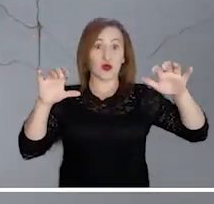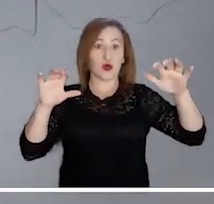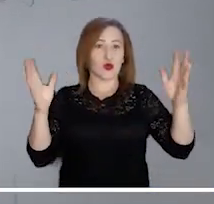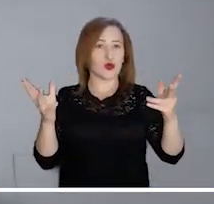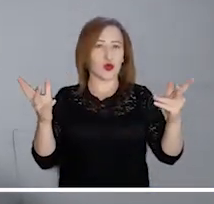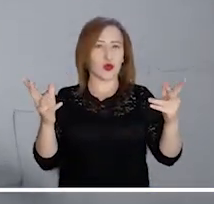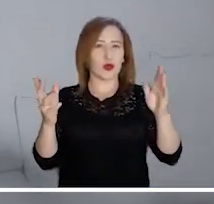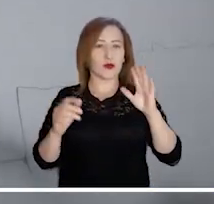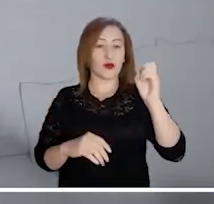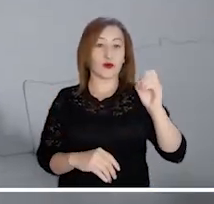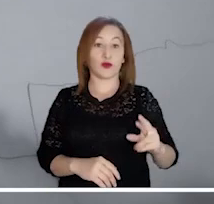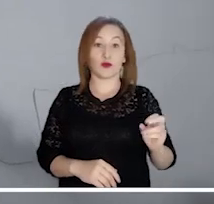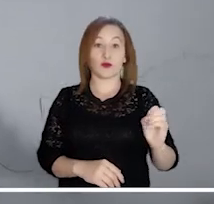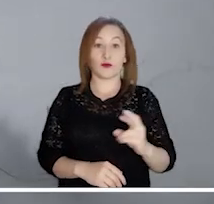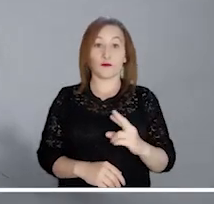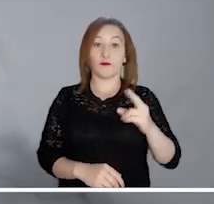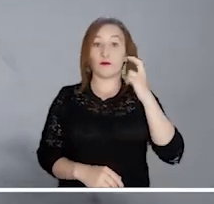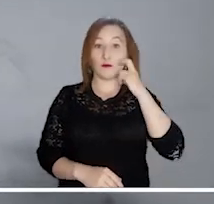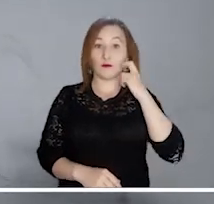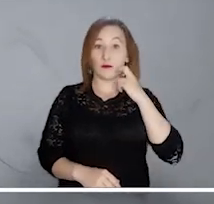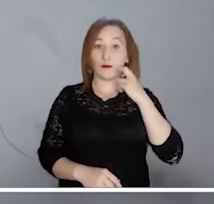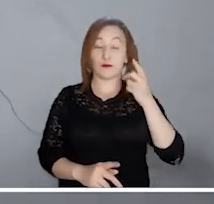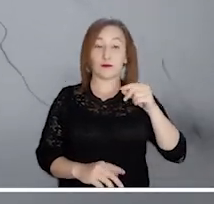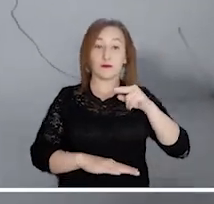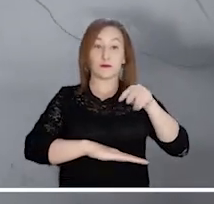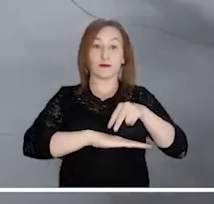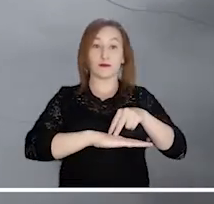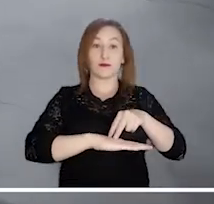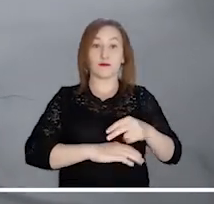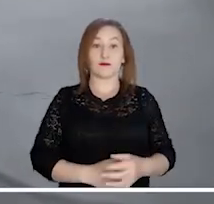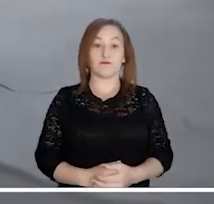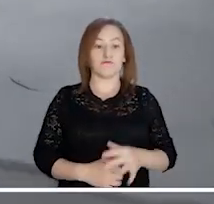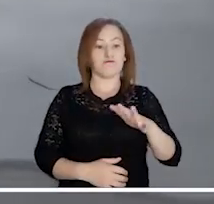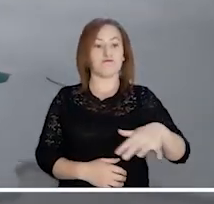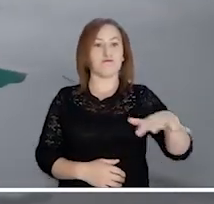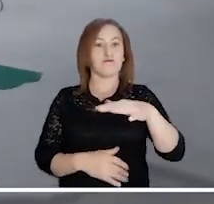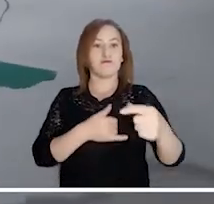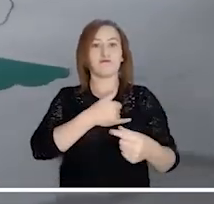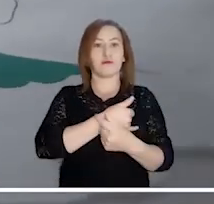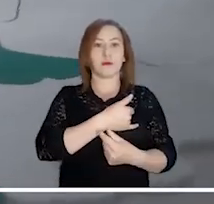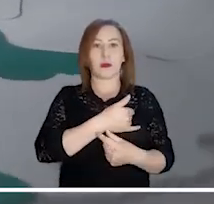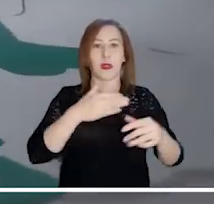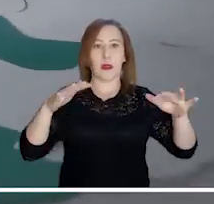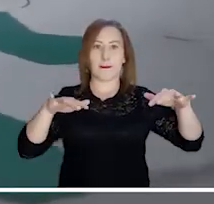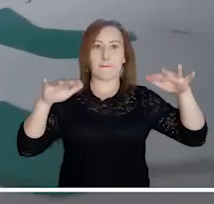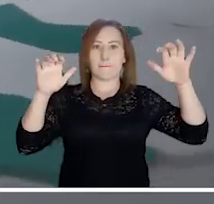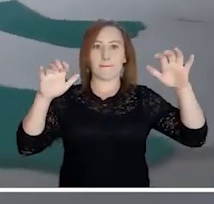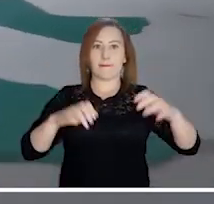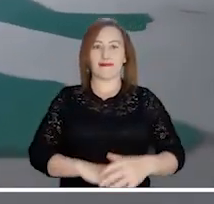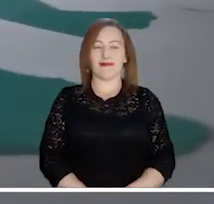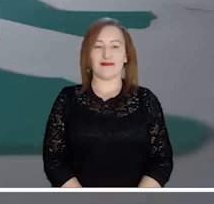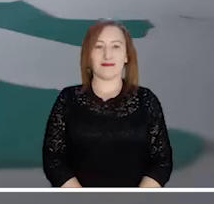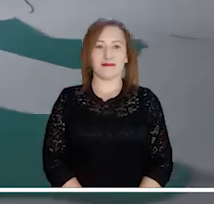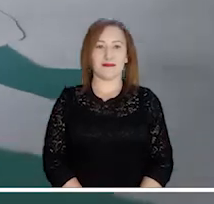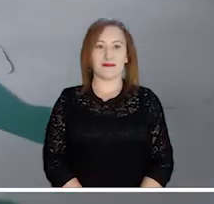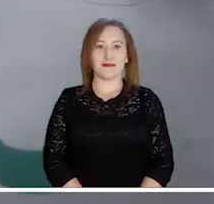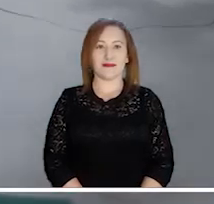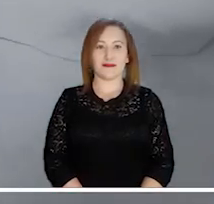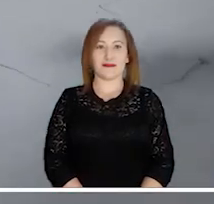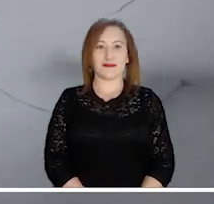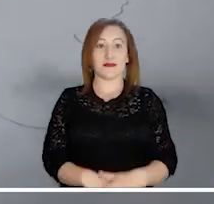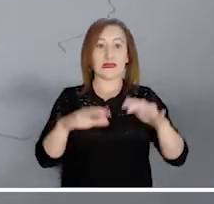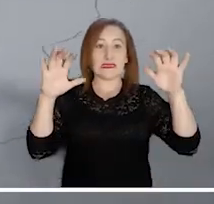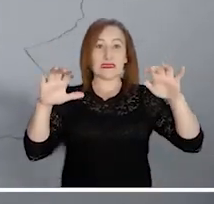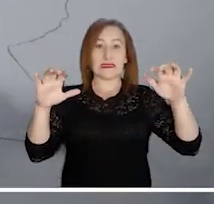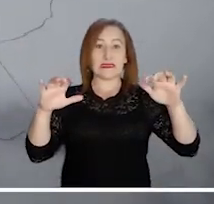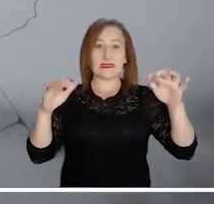ligera. Algunas lluvias ligeras se estiman en sectores del sur oriente de Chocó y litoral nariñense. En el resto del Pacífico habría tiempo